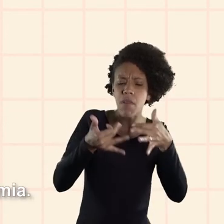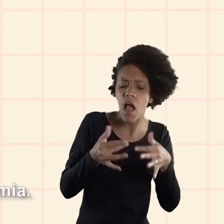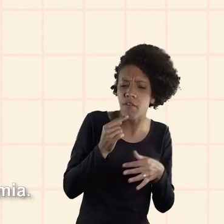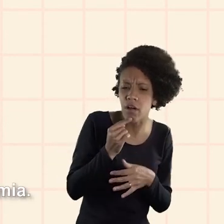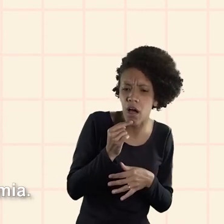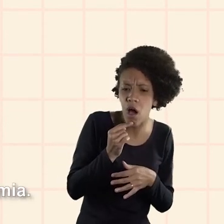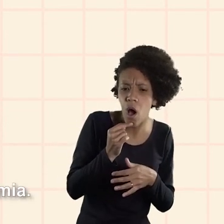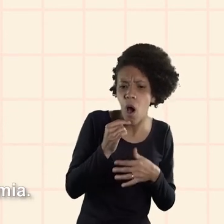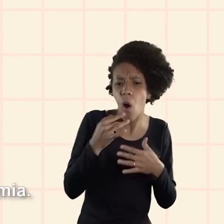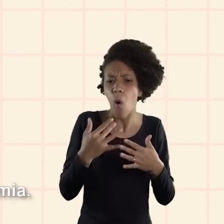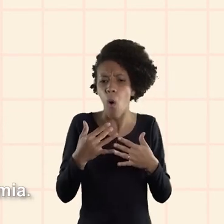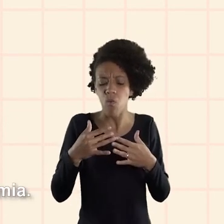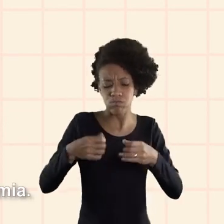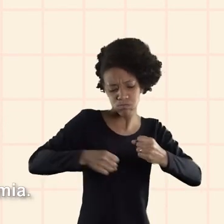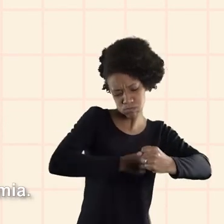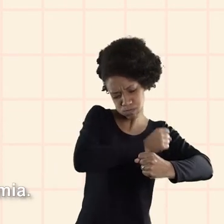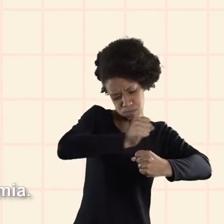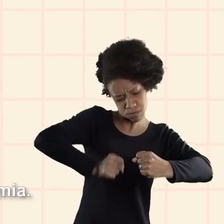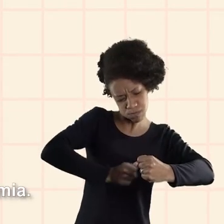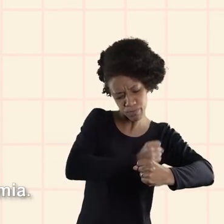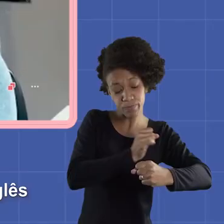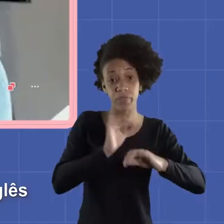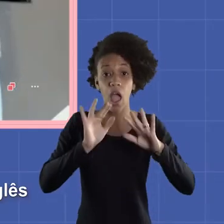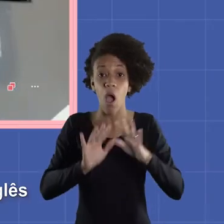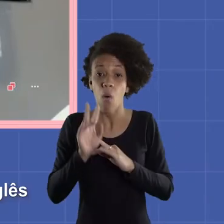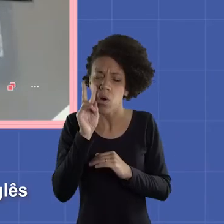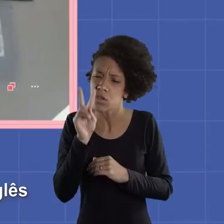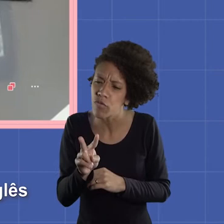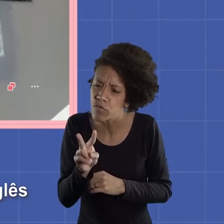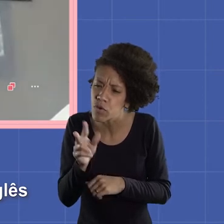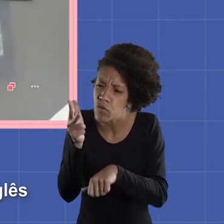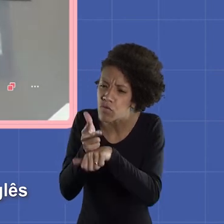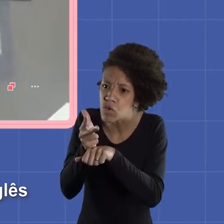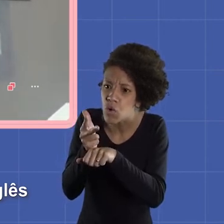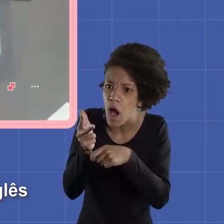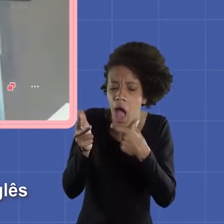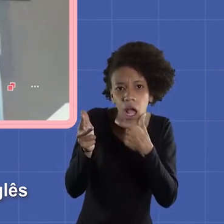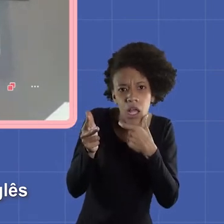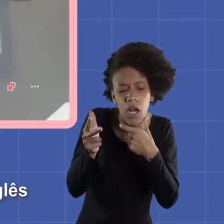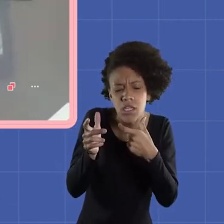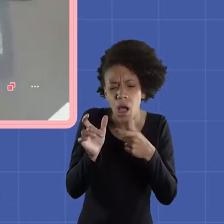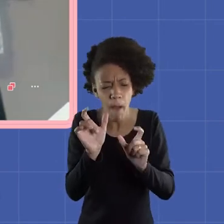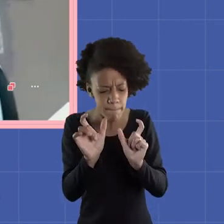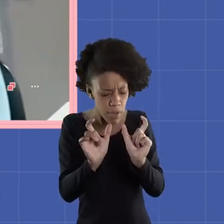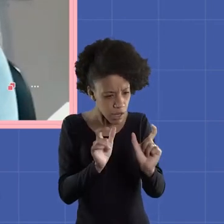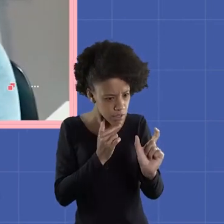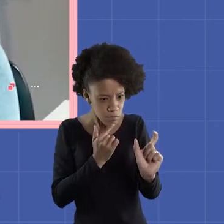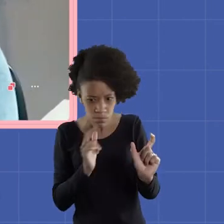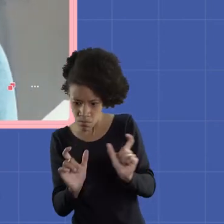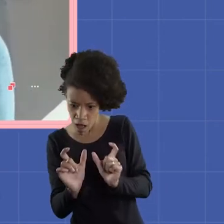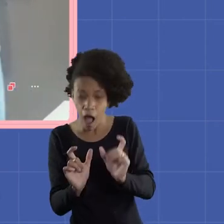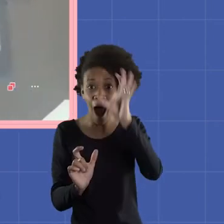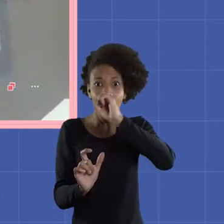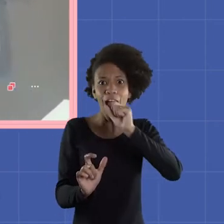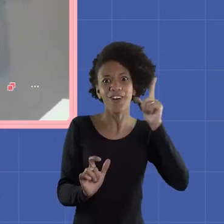vídeo que tenía dos astrónomas que hablaban de ENEM, astronomía. Cuando yo veo un vídeo internacional en inglés,